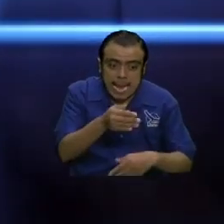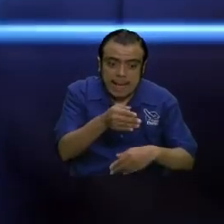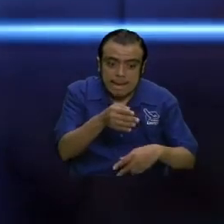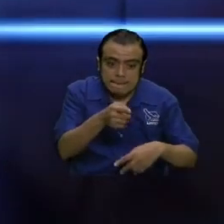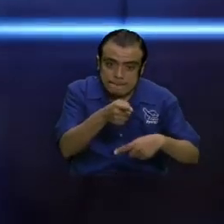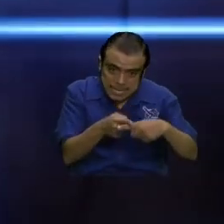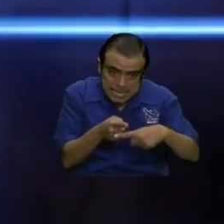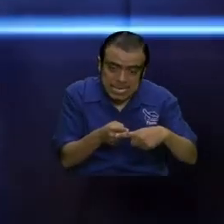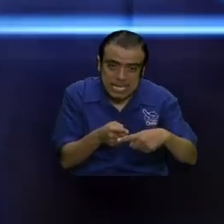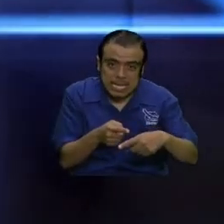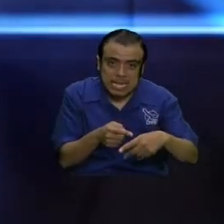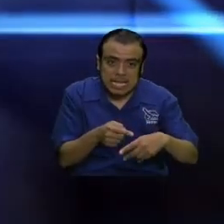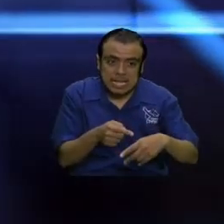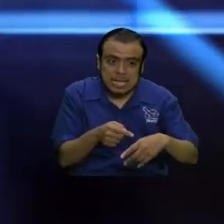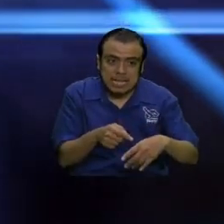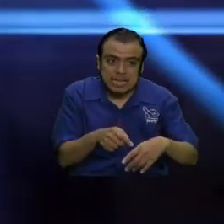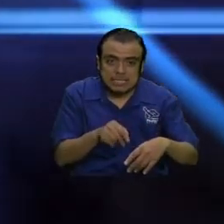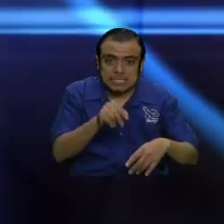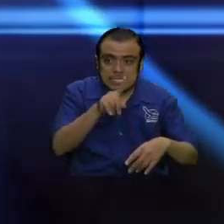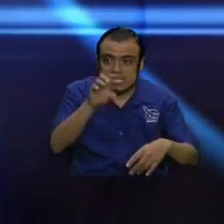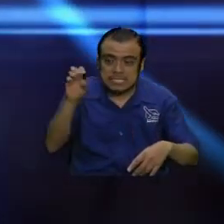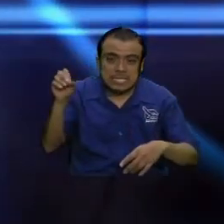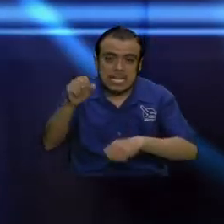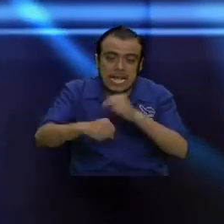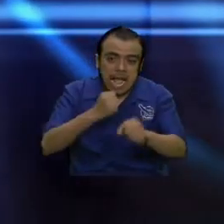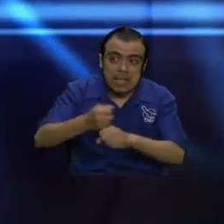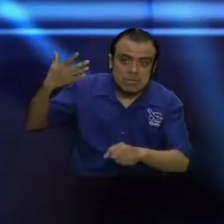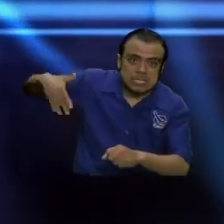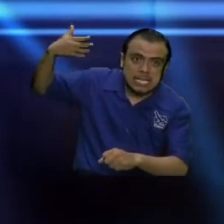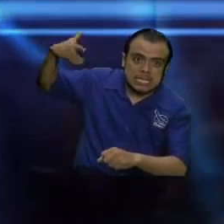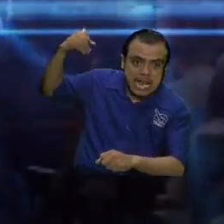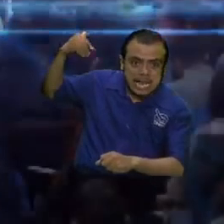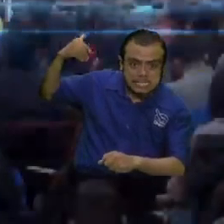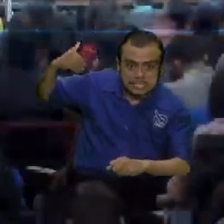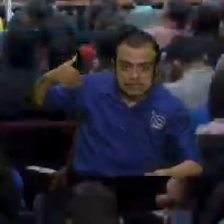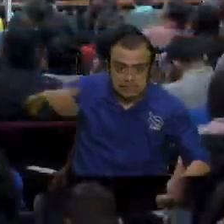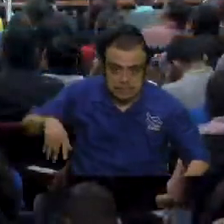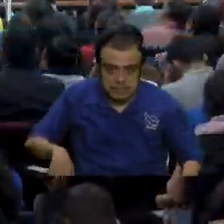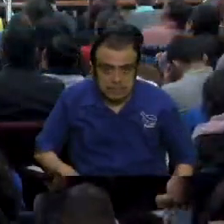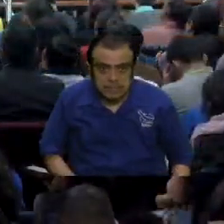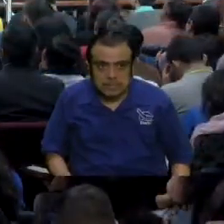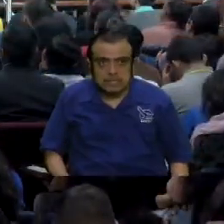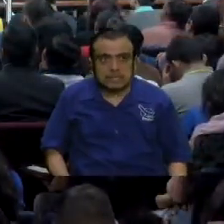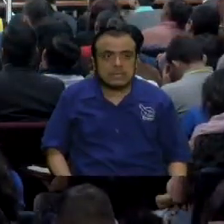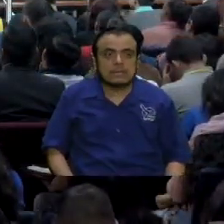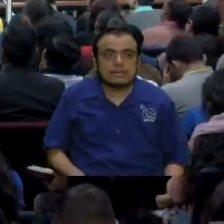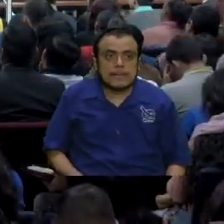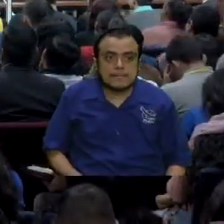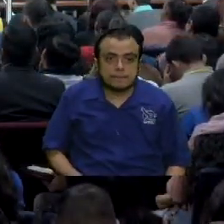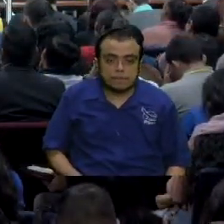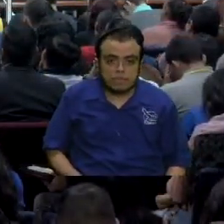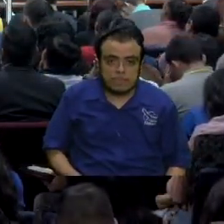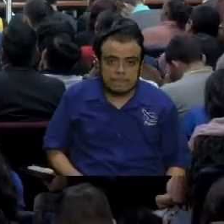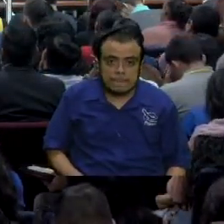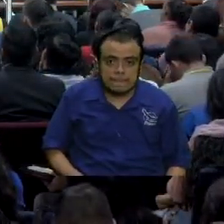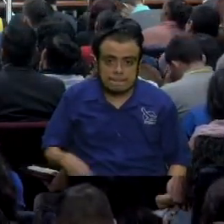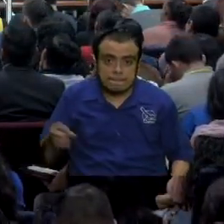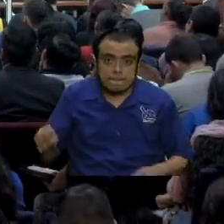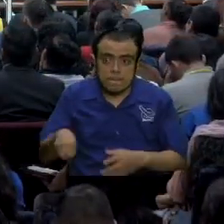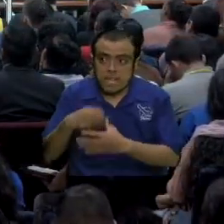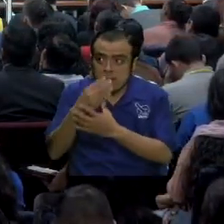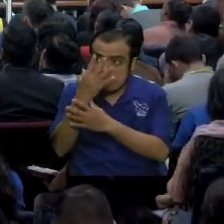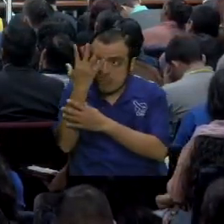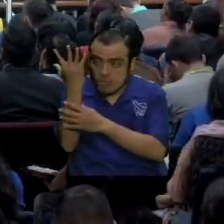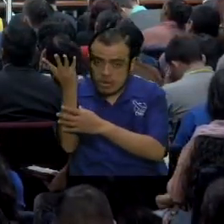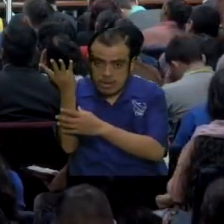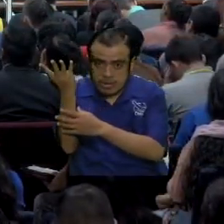pasado. 1948, cuando veáis que la higuera florece, dice que su rama se